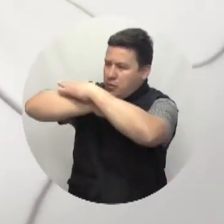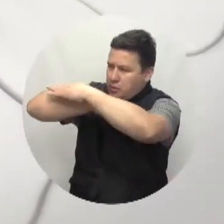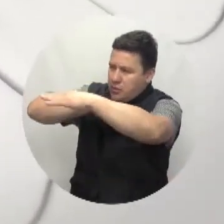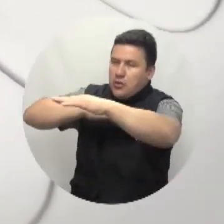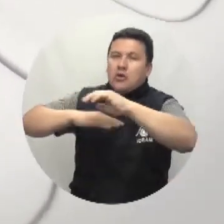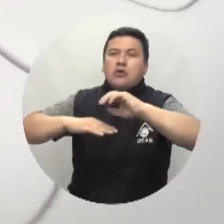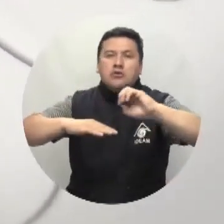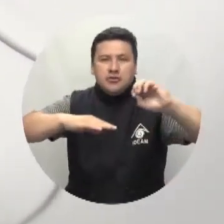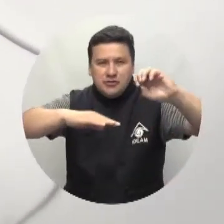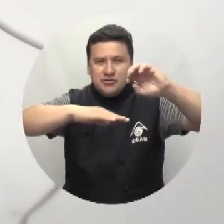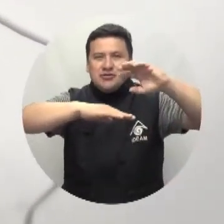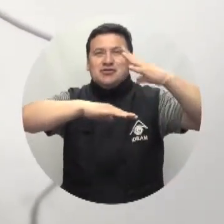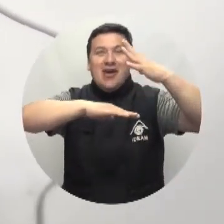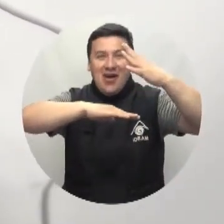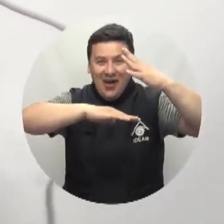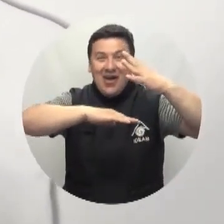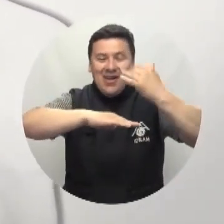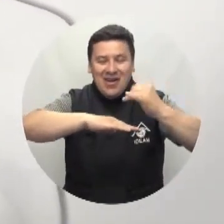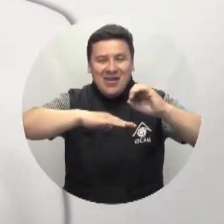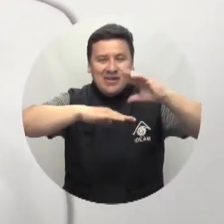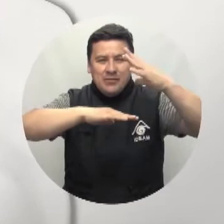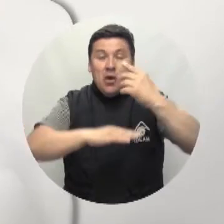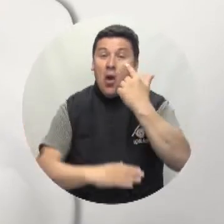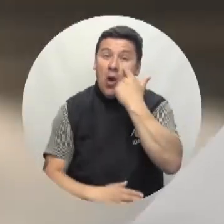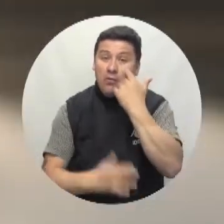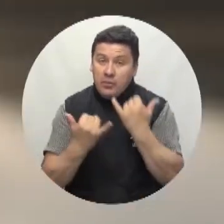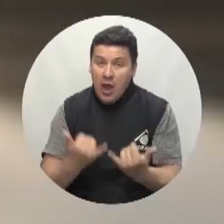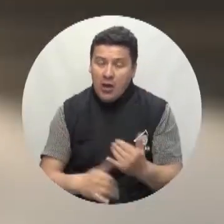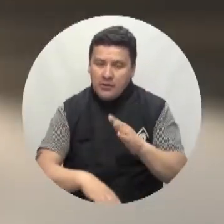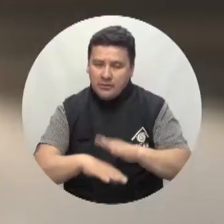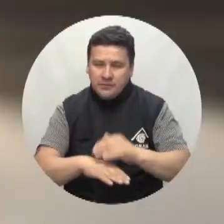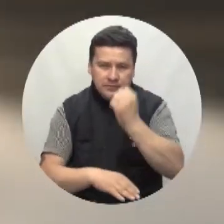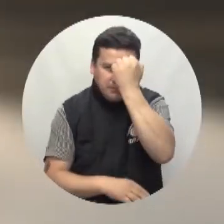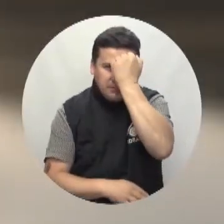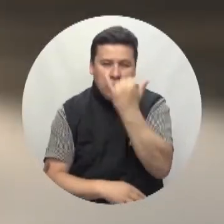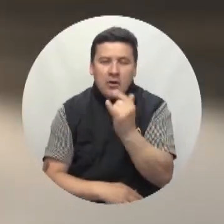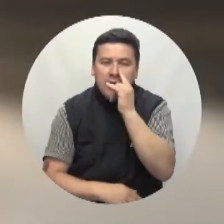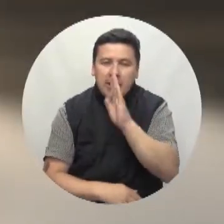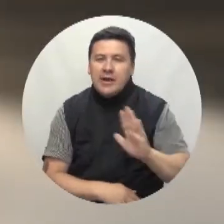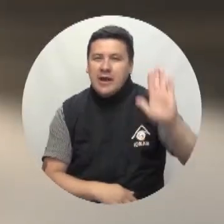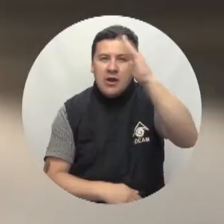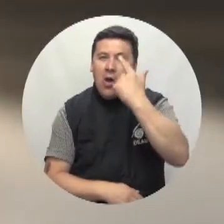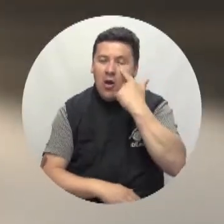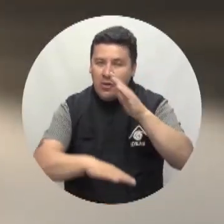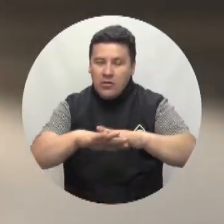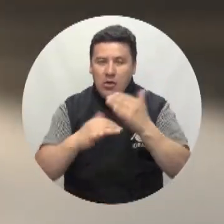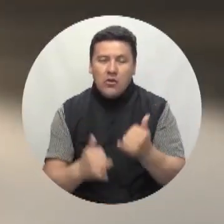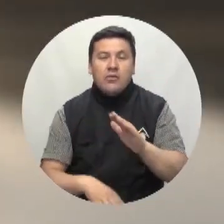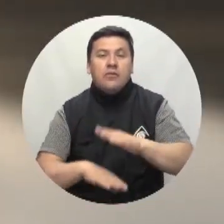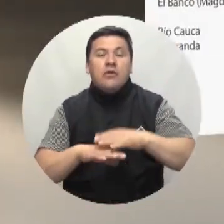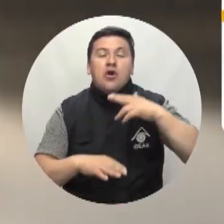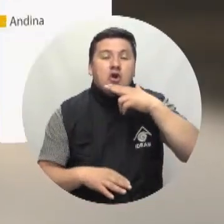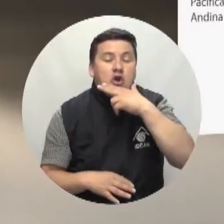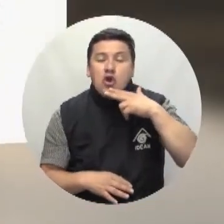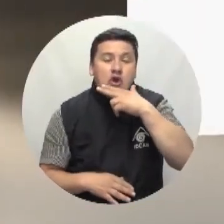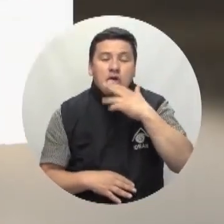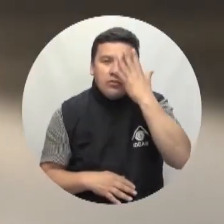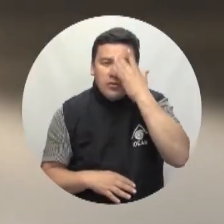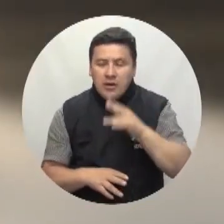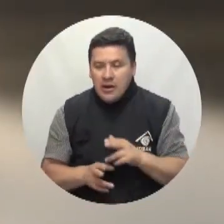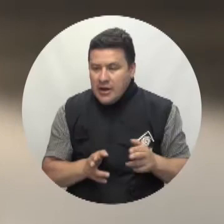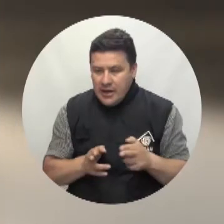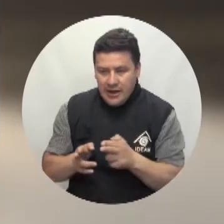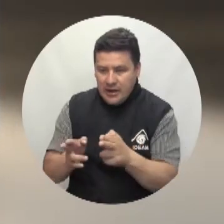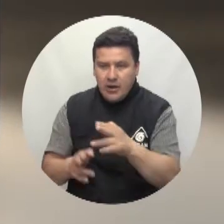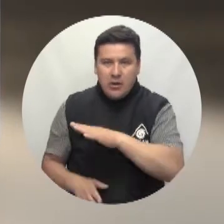predomino de tiempo seco Ahora, mucha atención a las principales alertas para hoy a nivel nacional Alerta roja por niveles altos